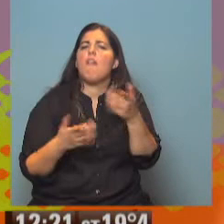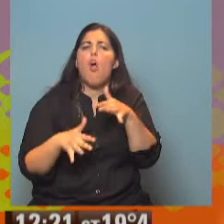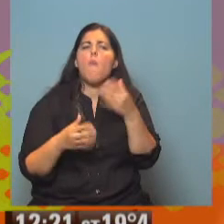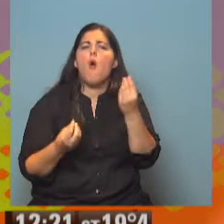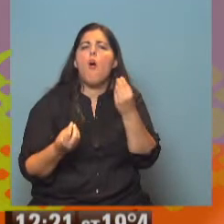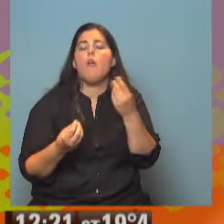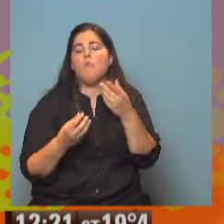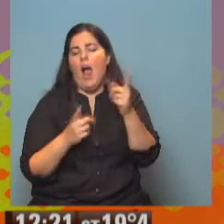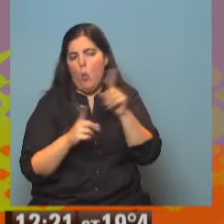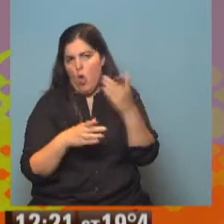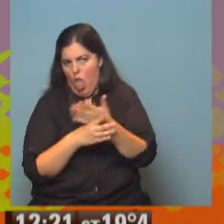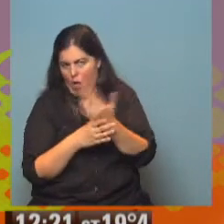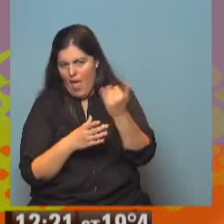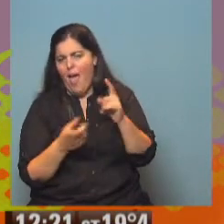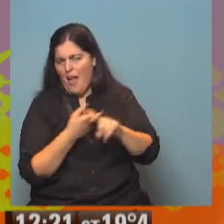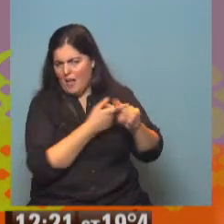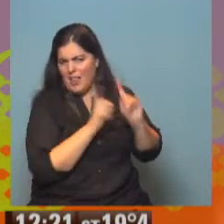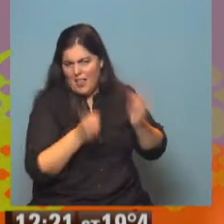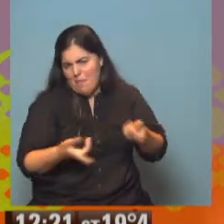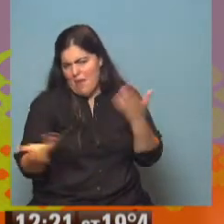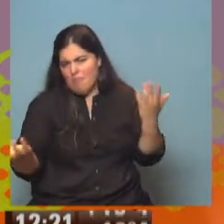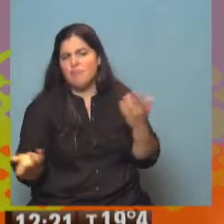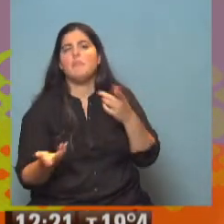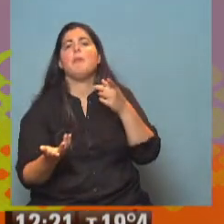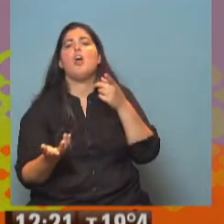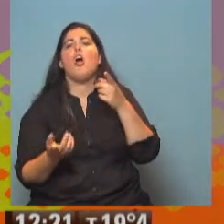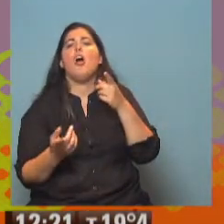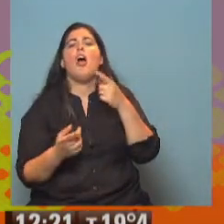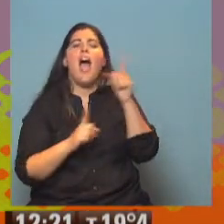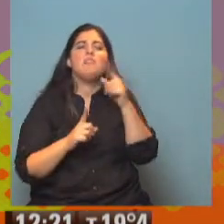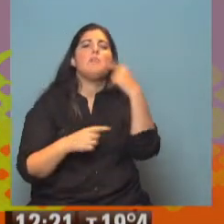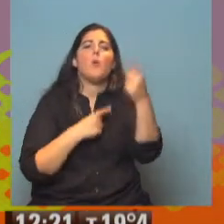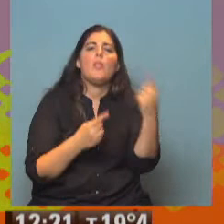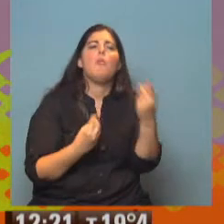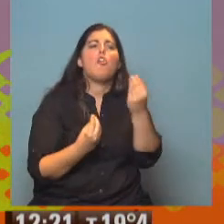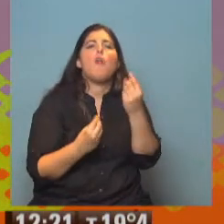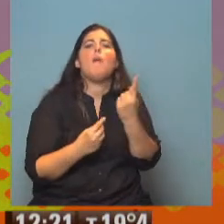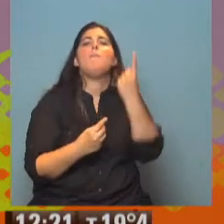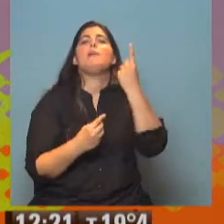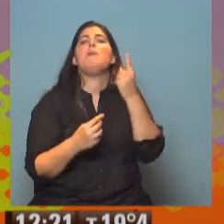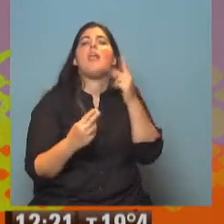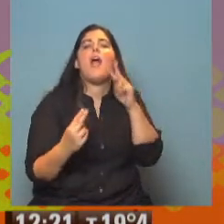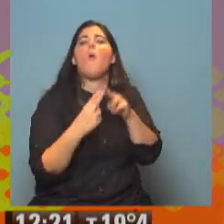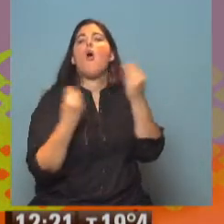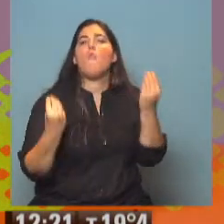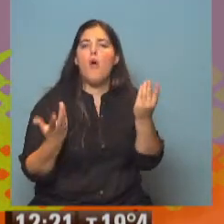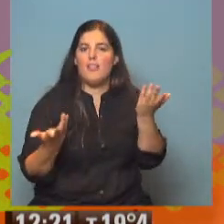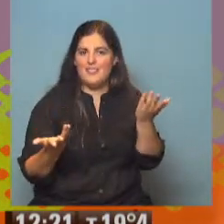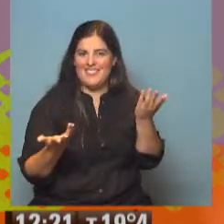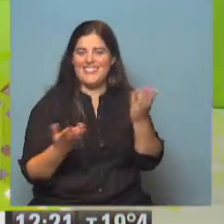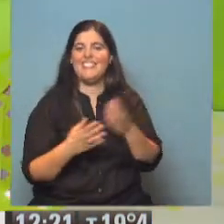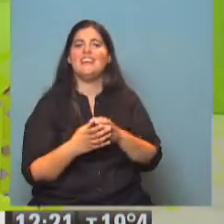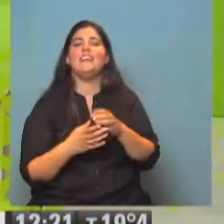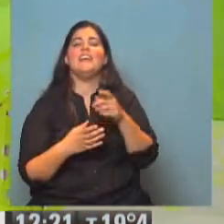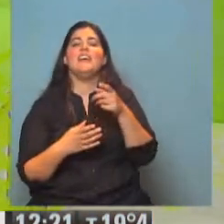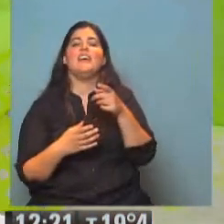y muchos tienen novia, muchos se casan, o sea que no... Pero a veces siempre le estamos preguntando cómo es ese primer paso. Claro, porque teniendo un compañero